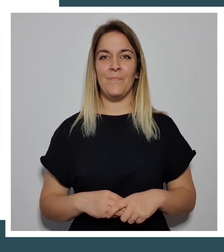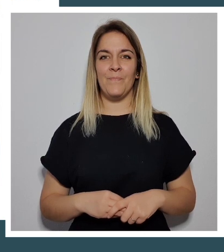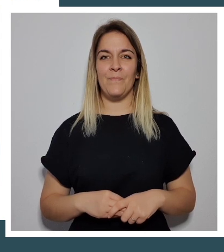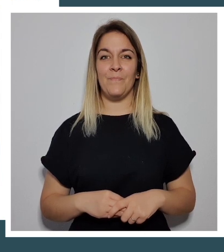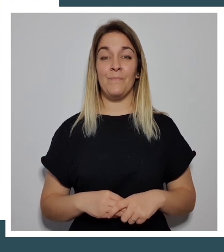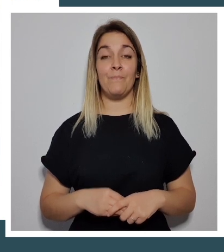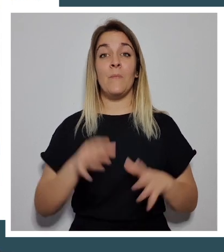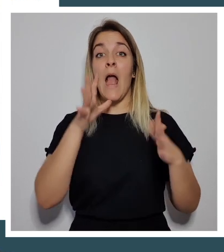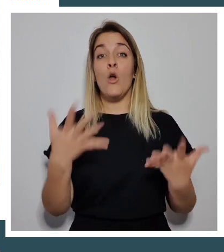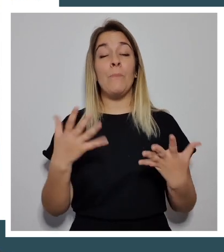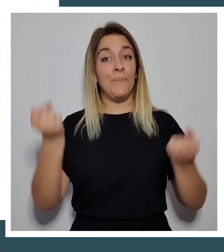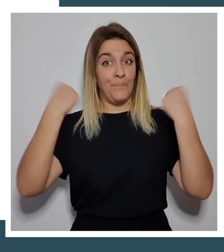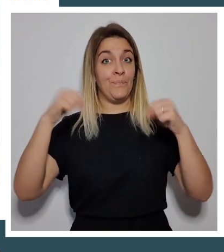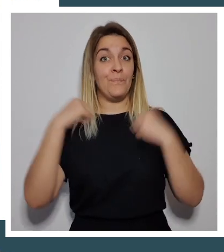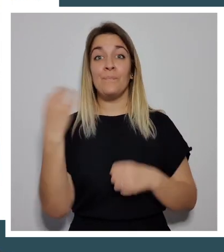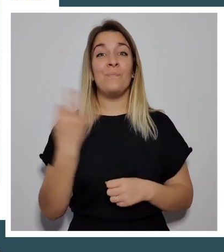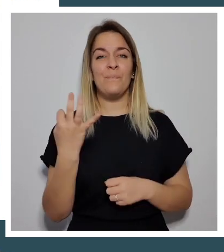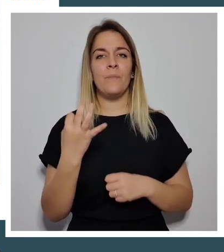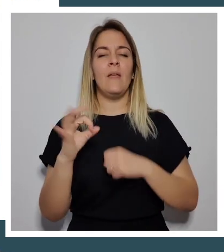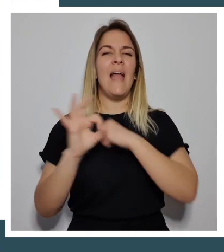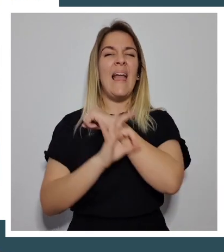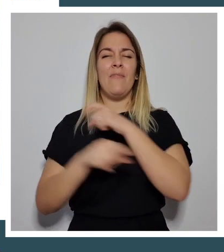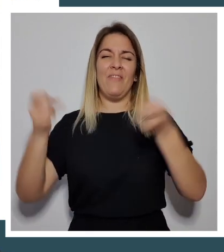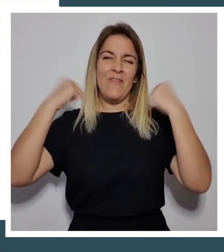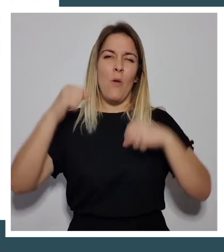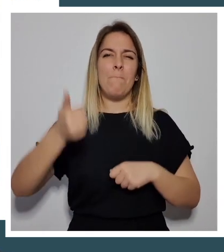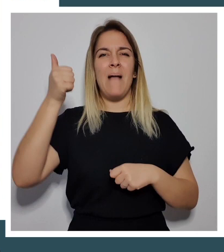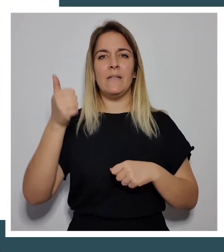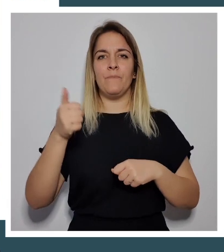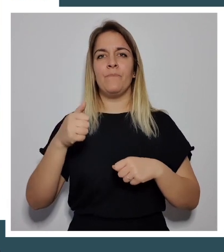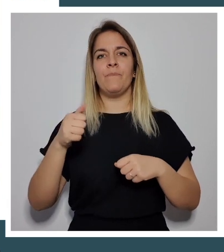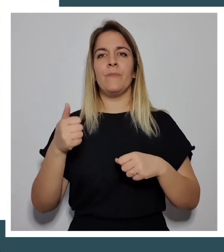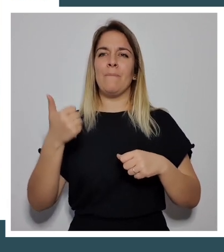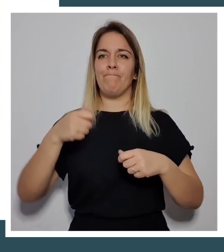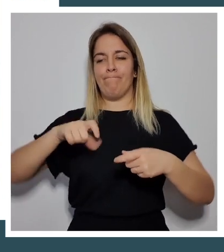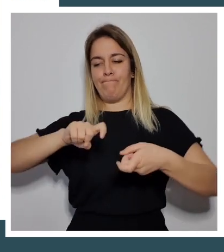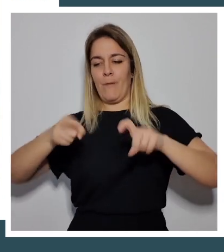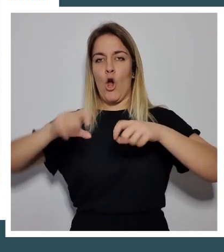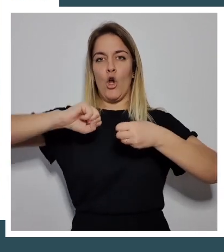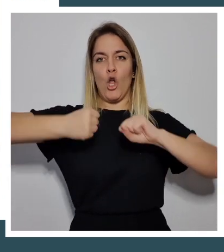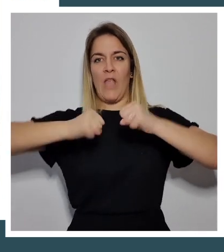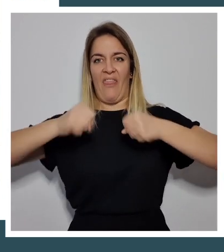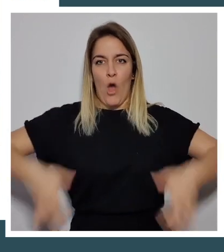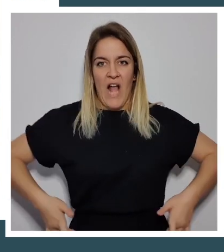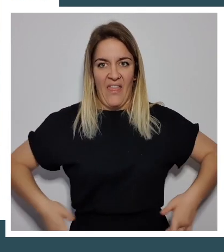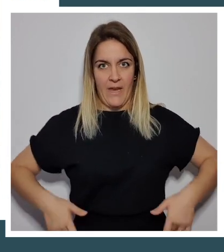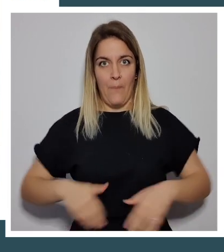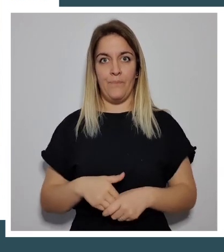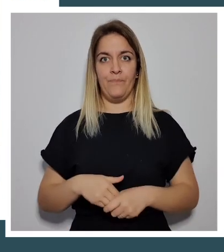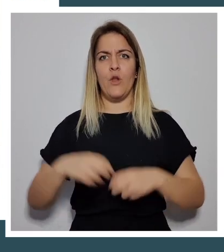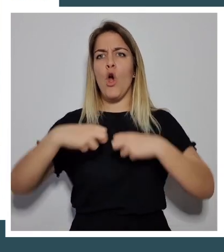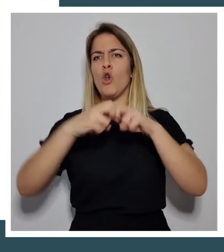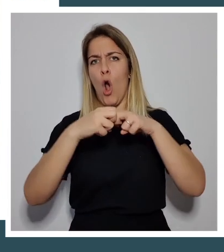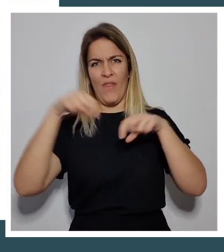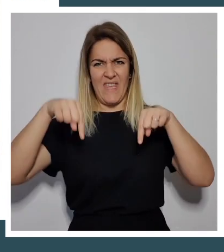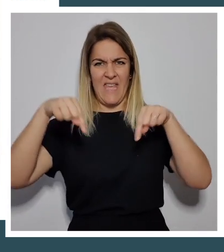Vamos a realizar también un ejercicio de rotación tanto interna como externa de caderas. Para lo cual estiramos